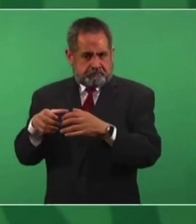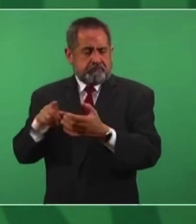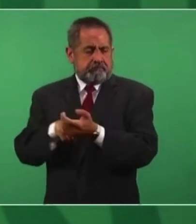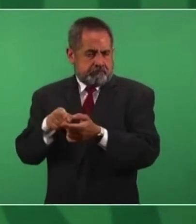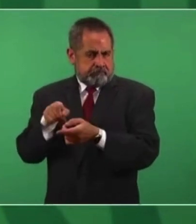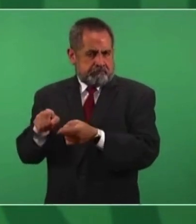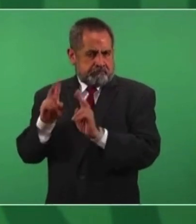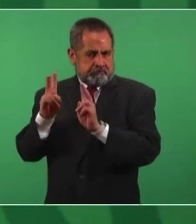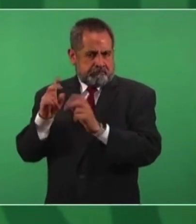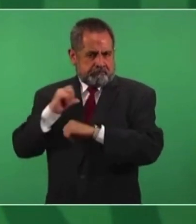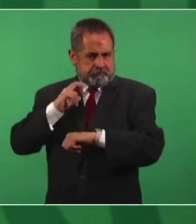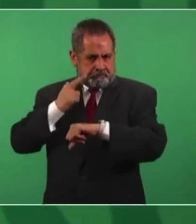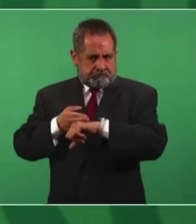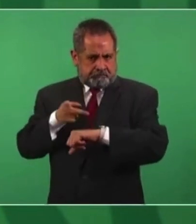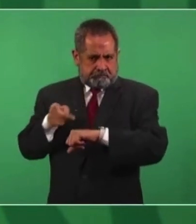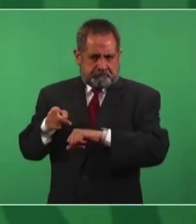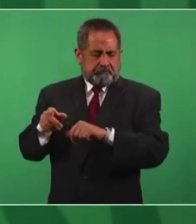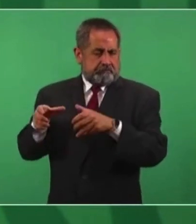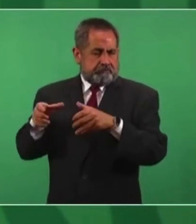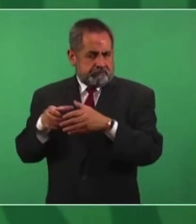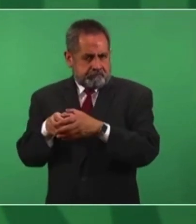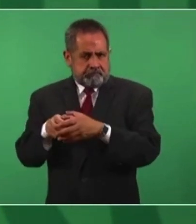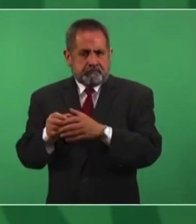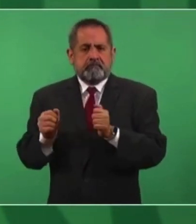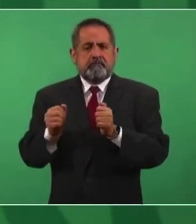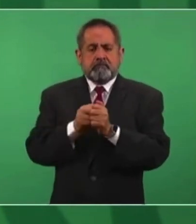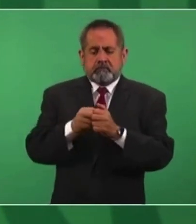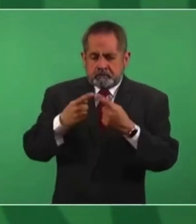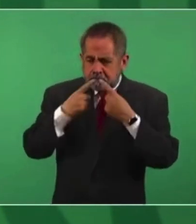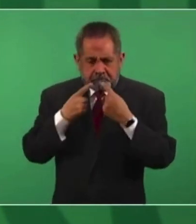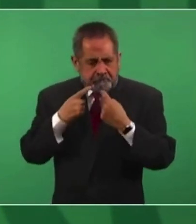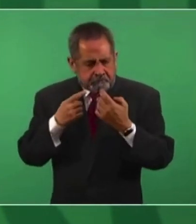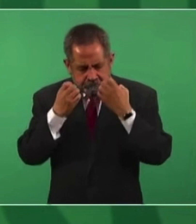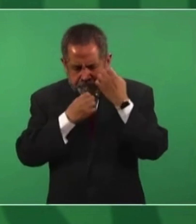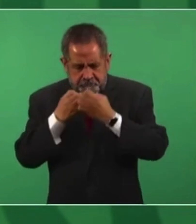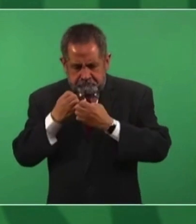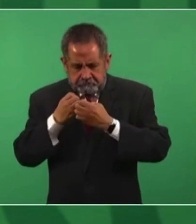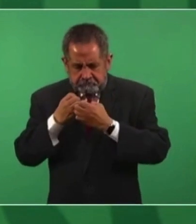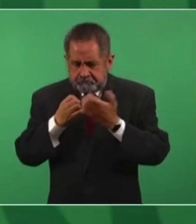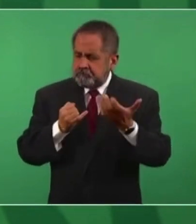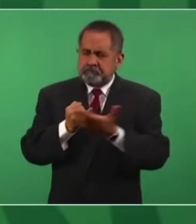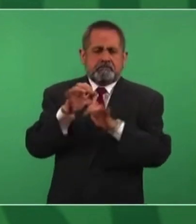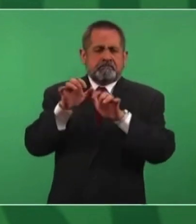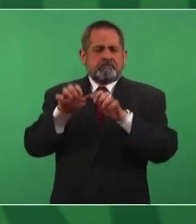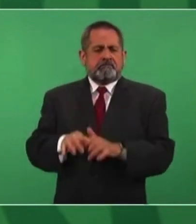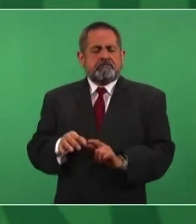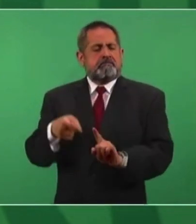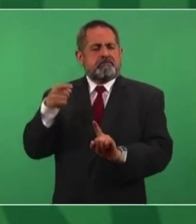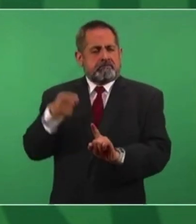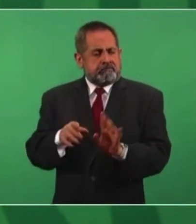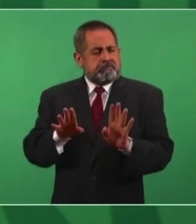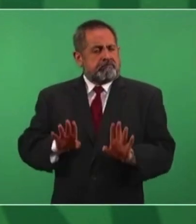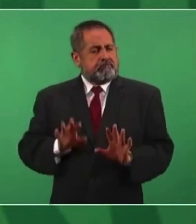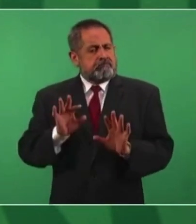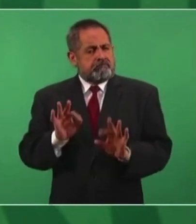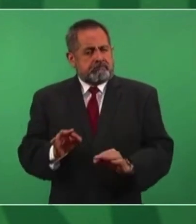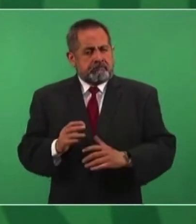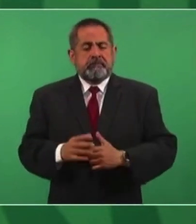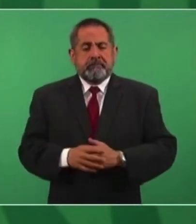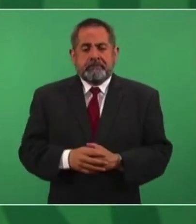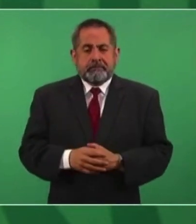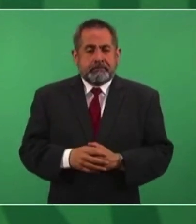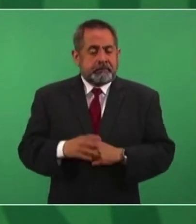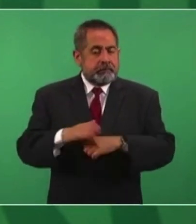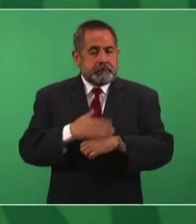y se haga un dictamen adecuado, porque